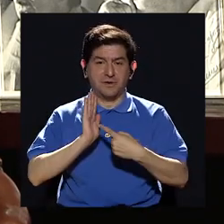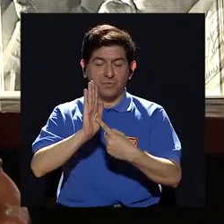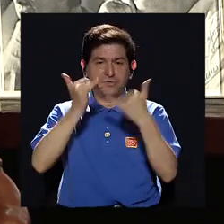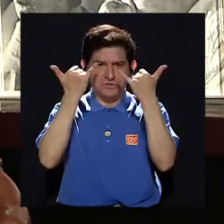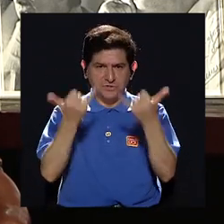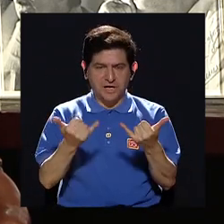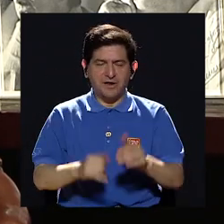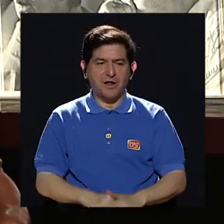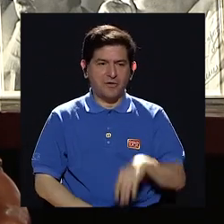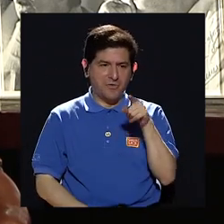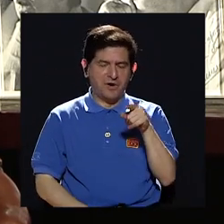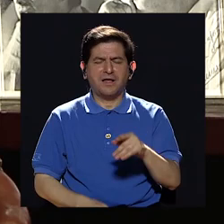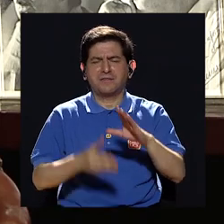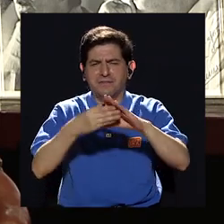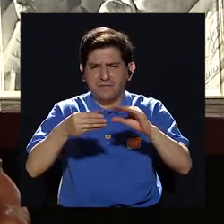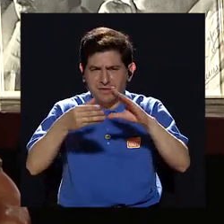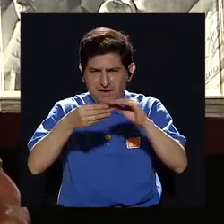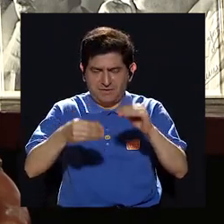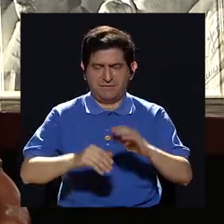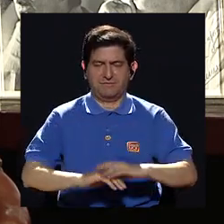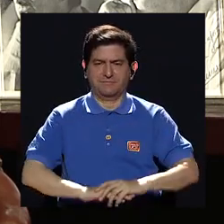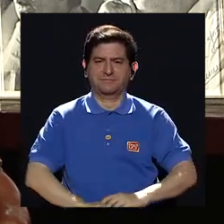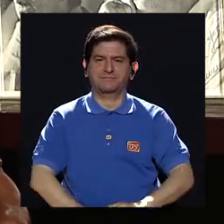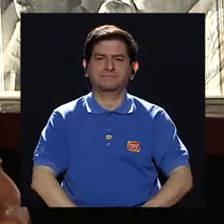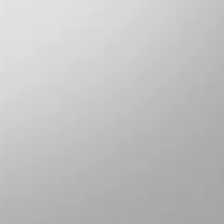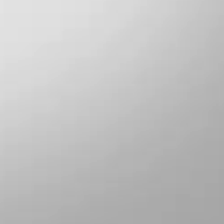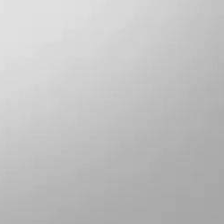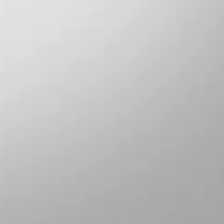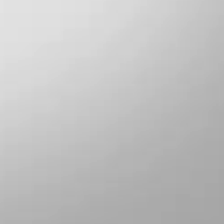un poquito de doña Ana María para que conozcan de ella.